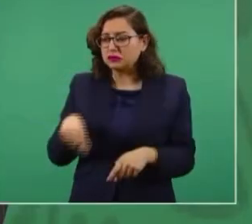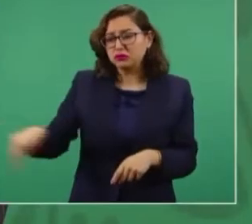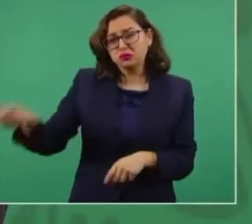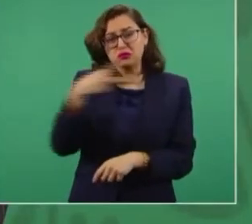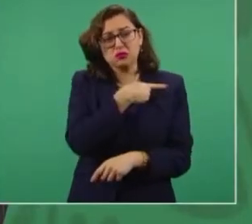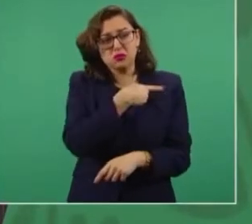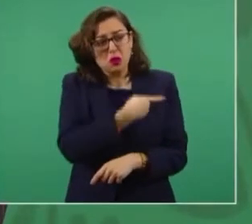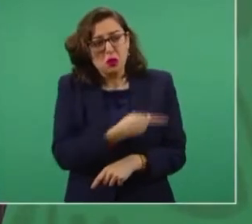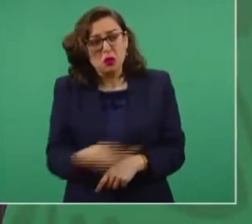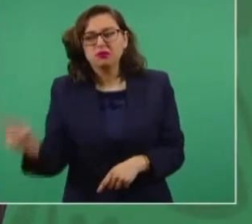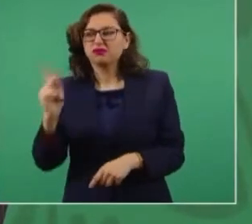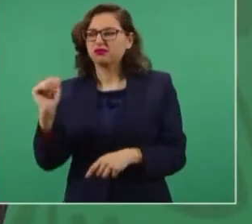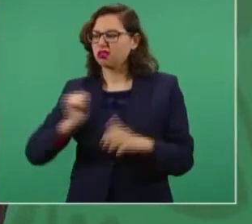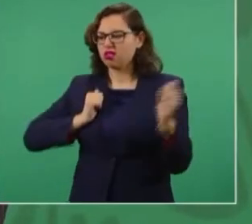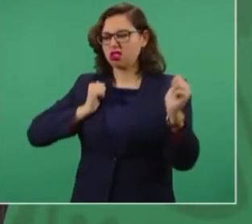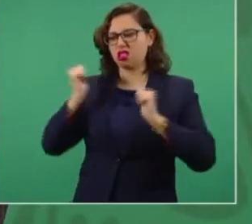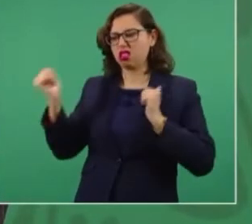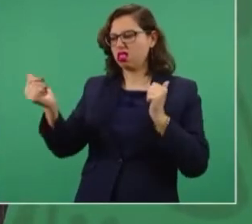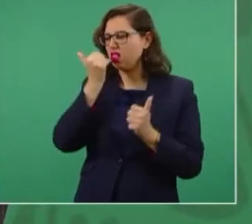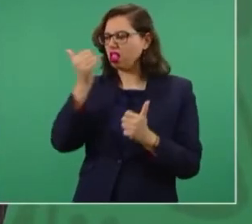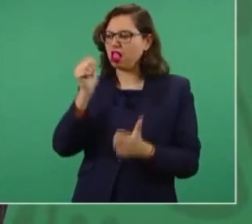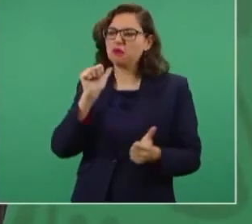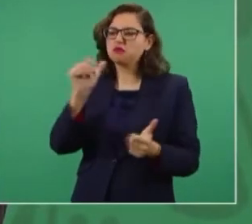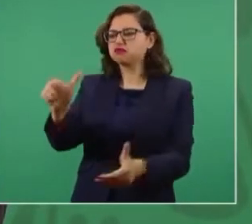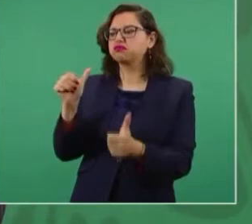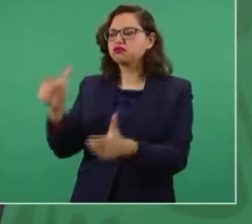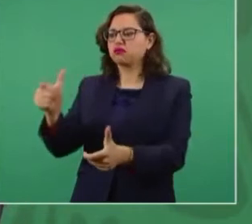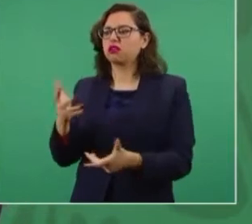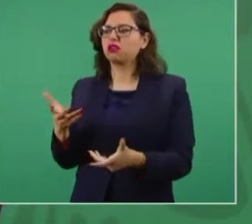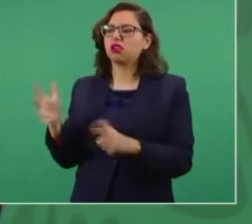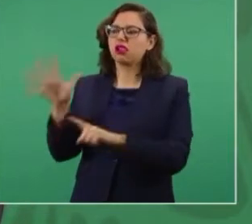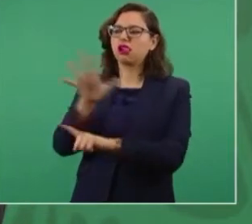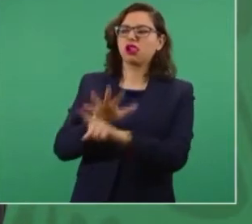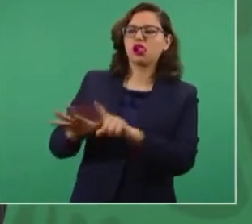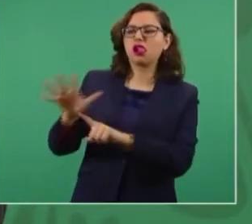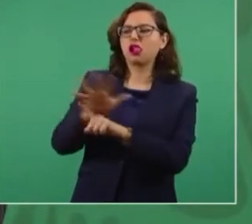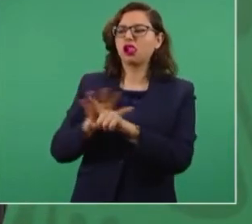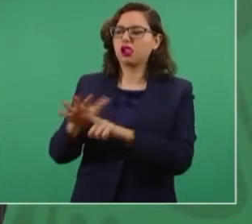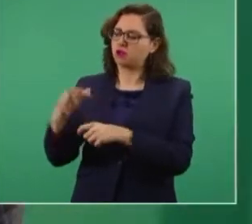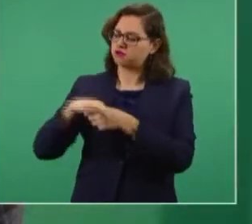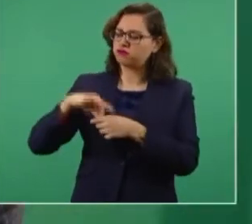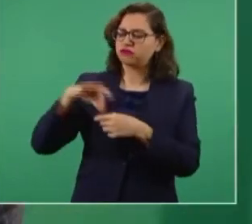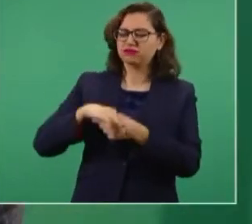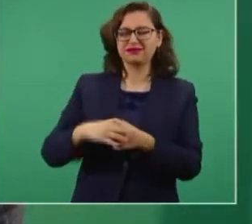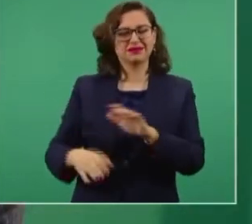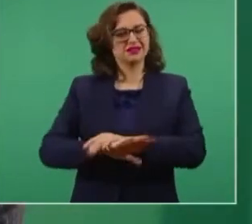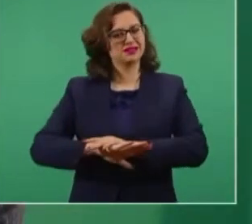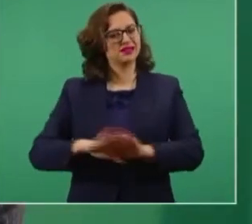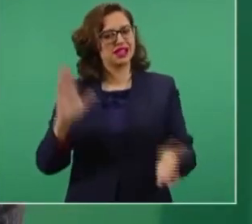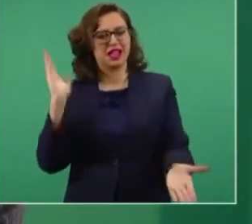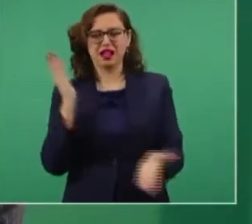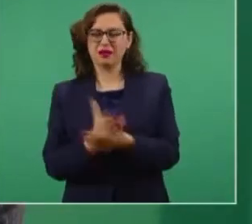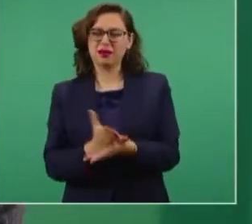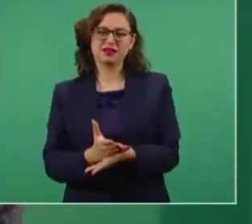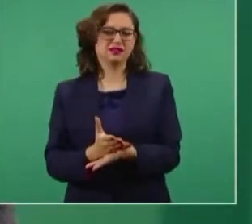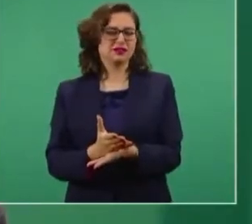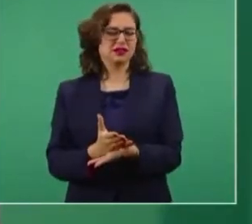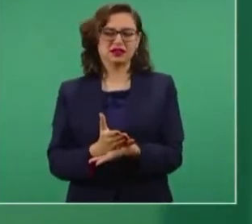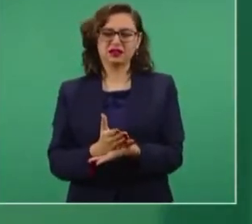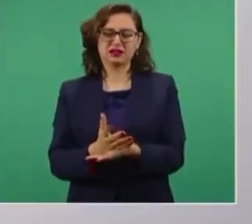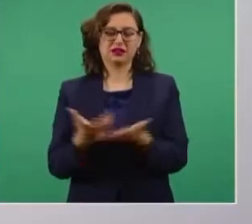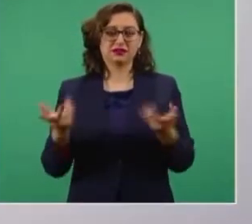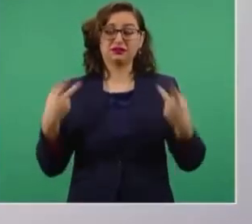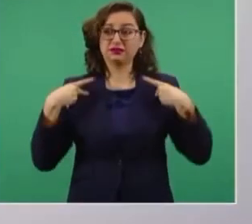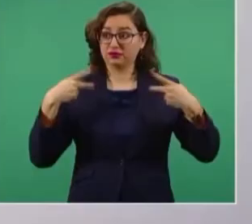la entrega de despensas y que ayude la gente, que